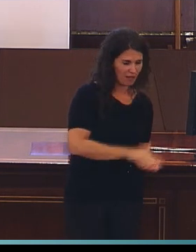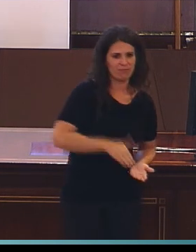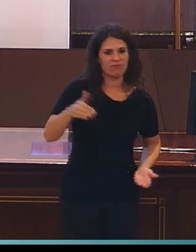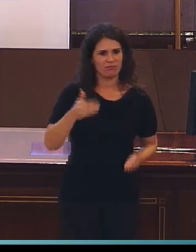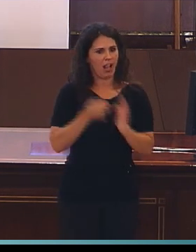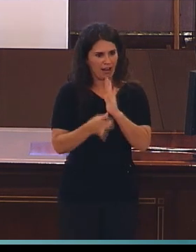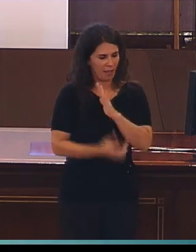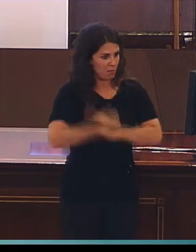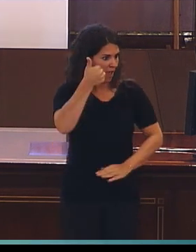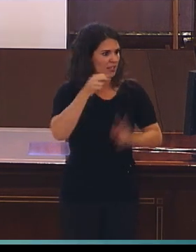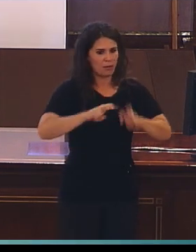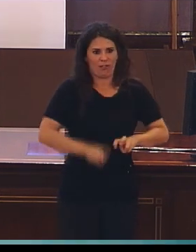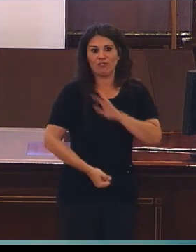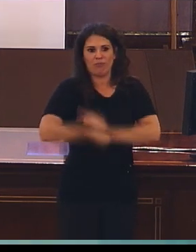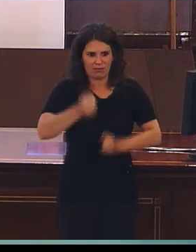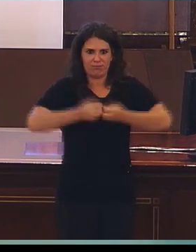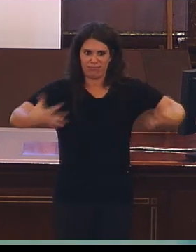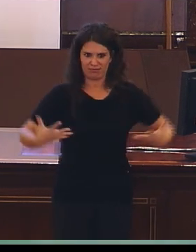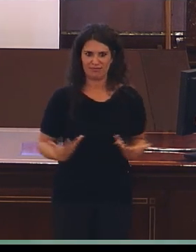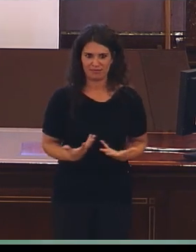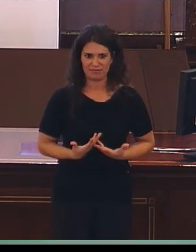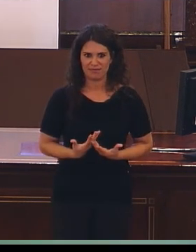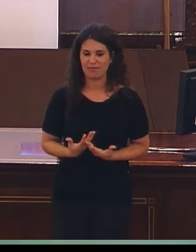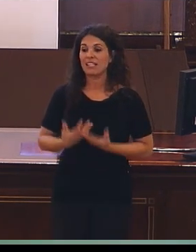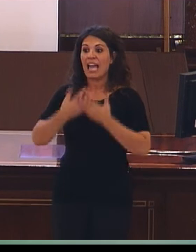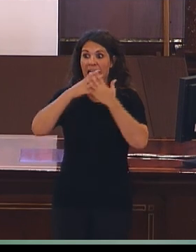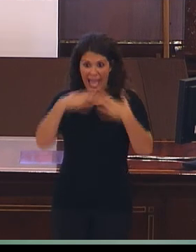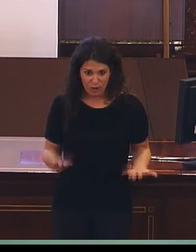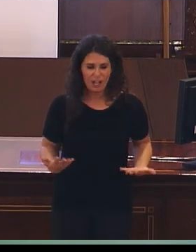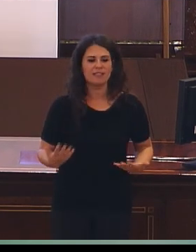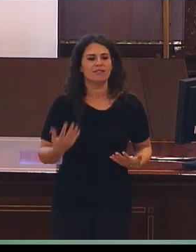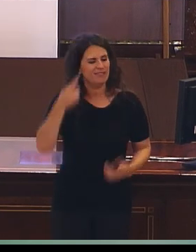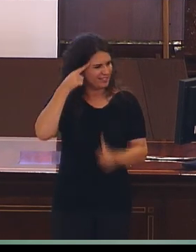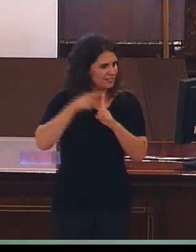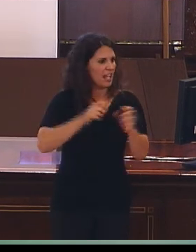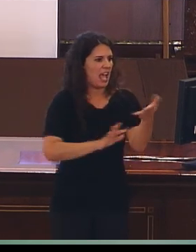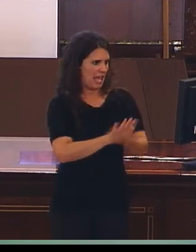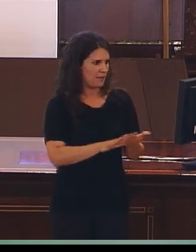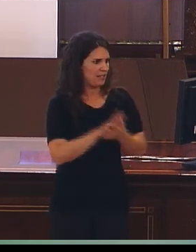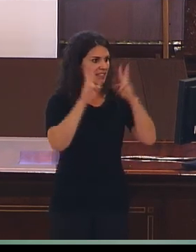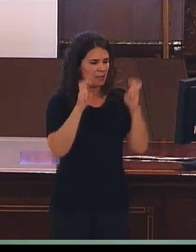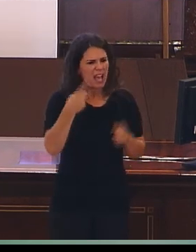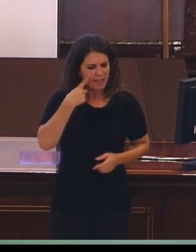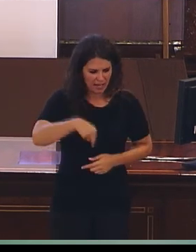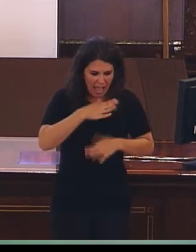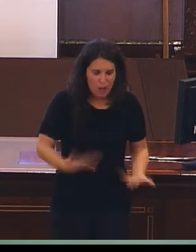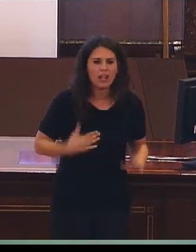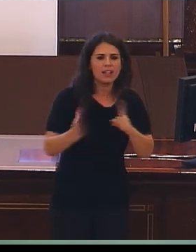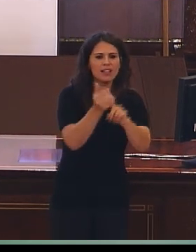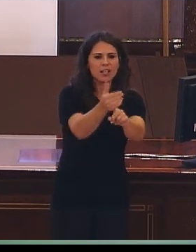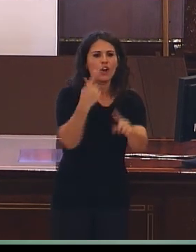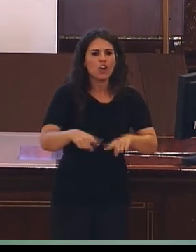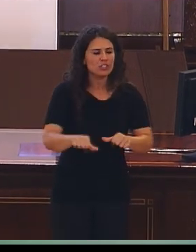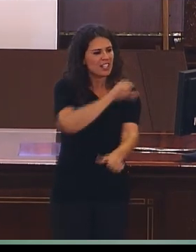calidad. Y es algo que nos vamos a dedicar ahora. A ver cuánto se ha alcanzado. Bueno, pues,